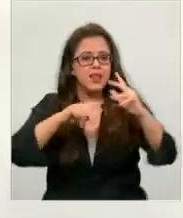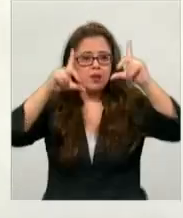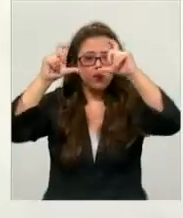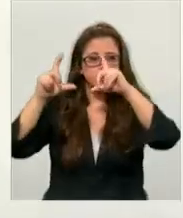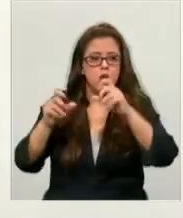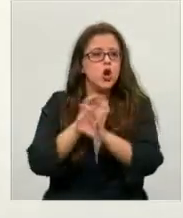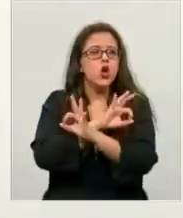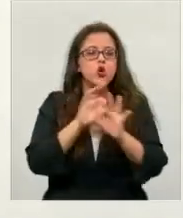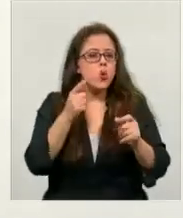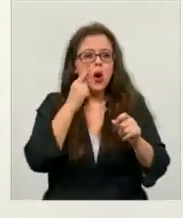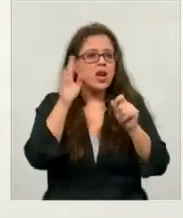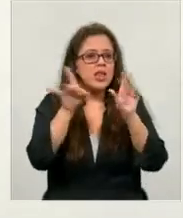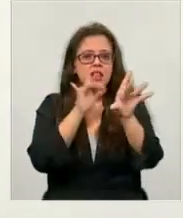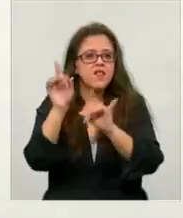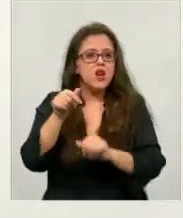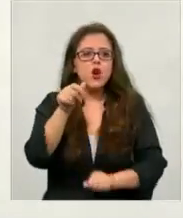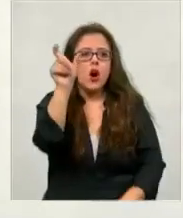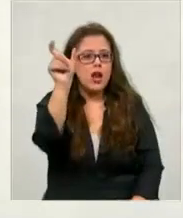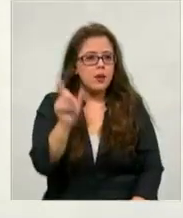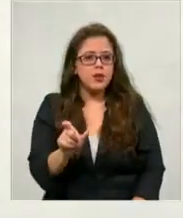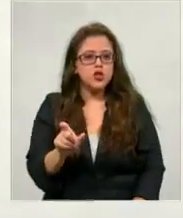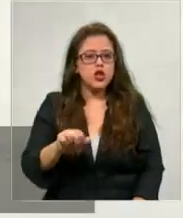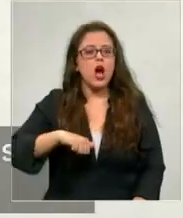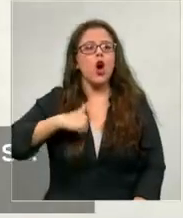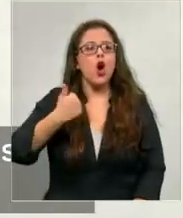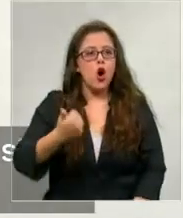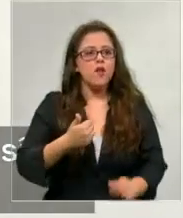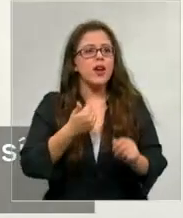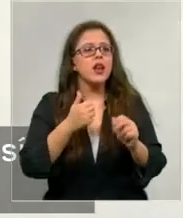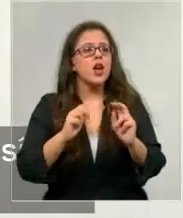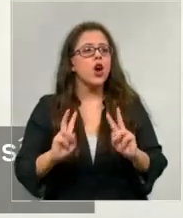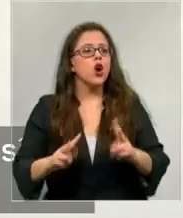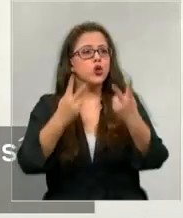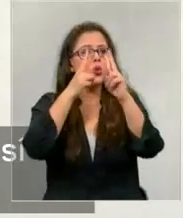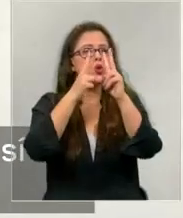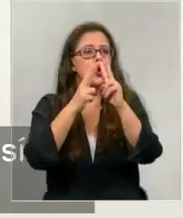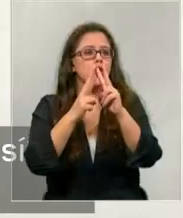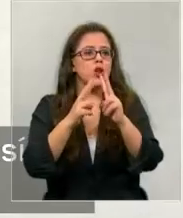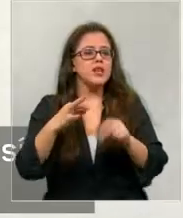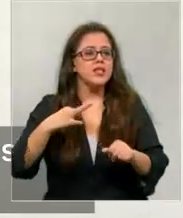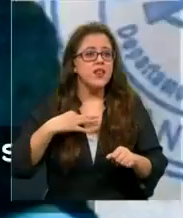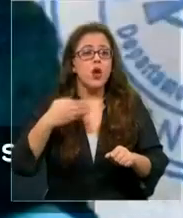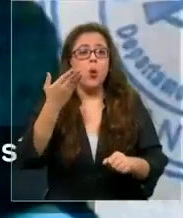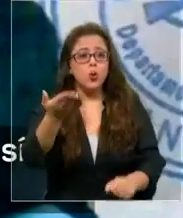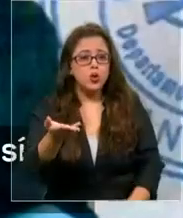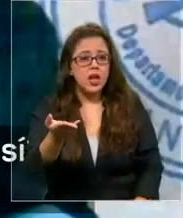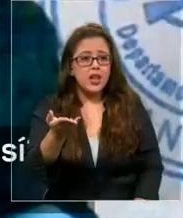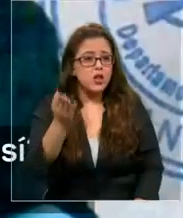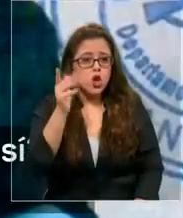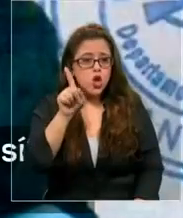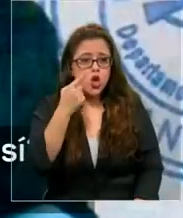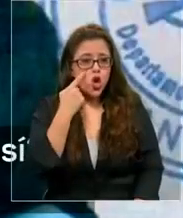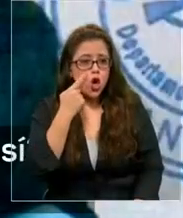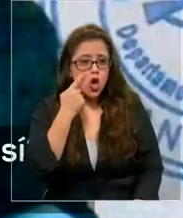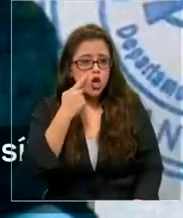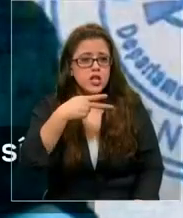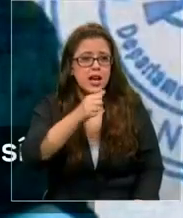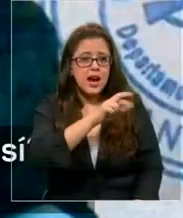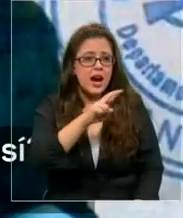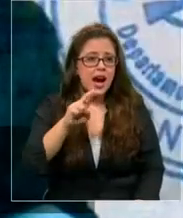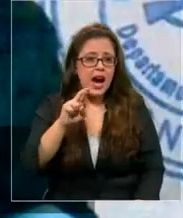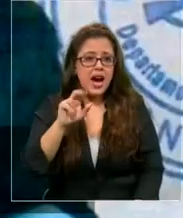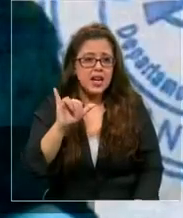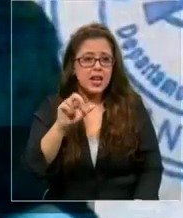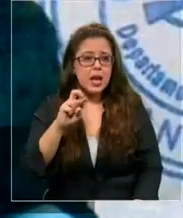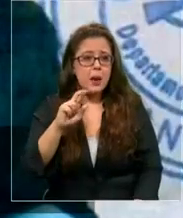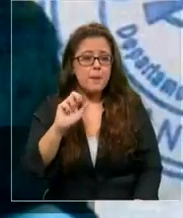nunca identificó al joven constructor civil. Usted nunca reconoció a don Harry Prado Arrué. ¿No